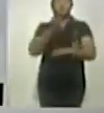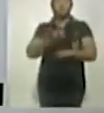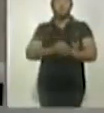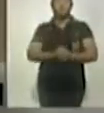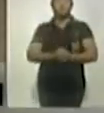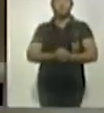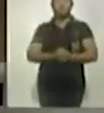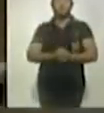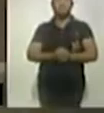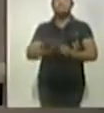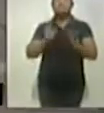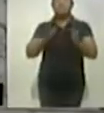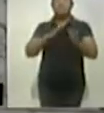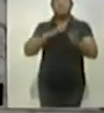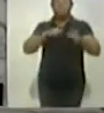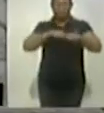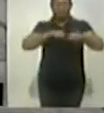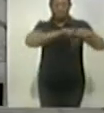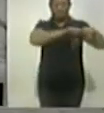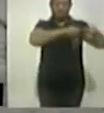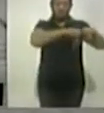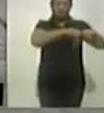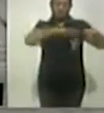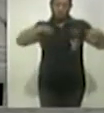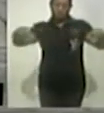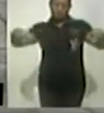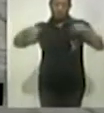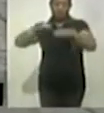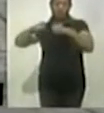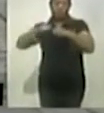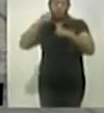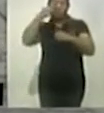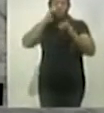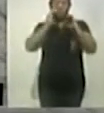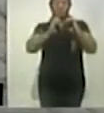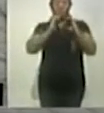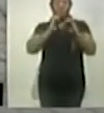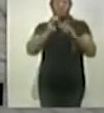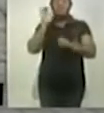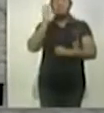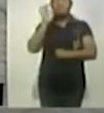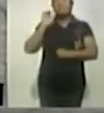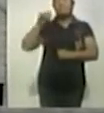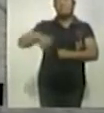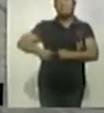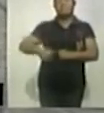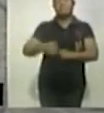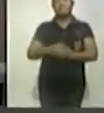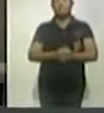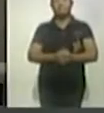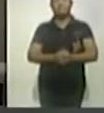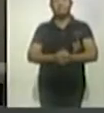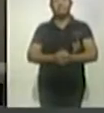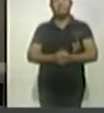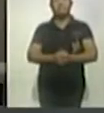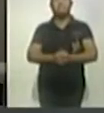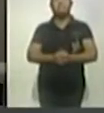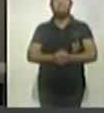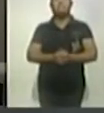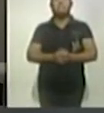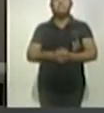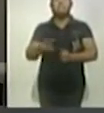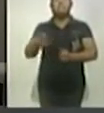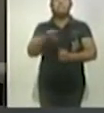se acordonó ya estos lugares para evitar mayores riesgos de algún accidente, ello a pesar de la poca afluencia de personas en las calles.